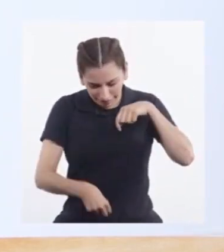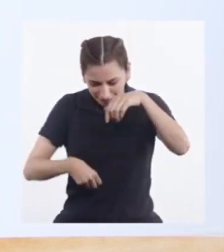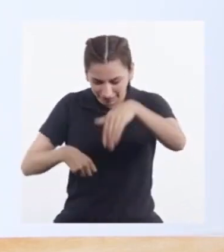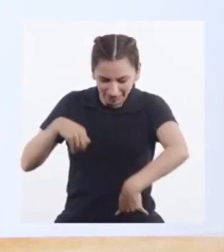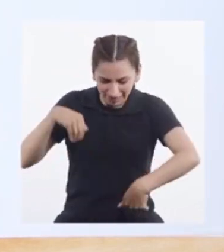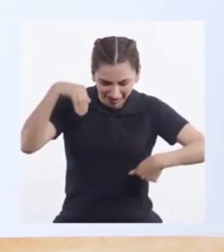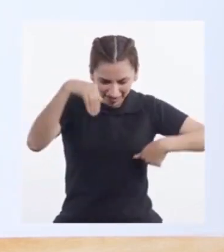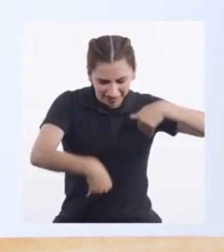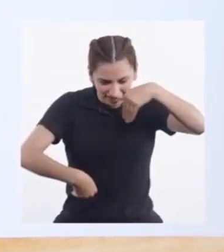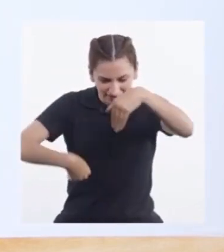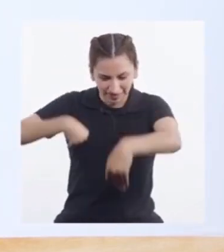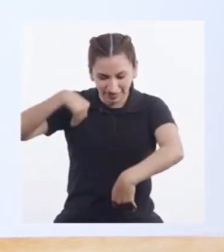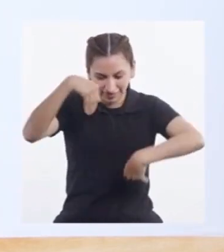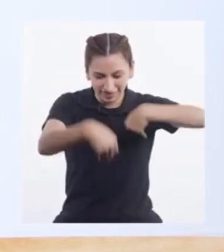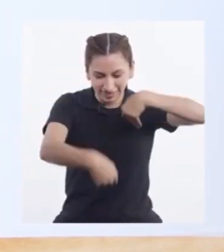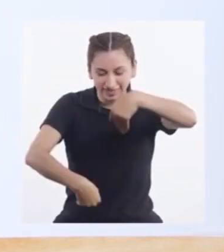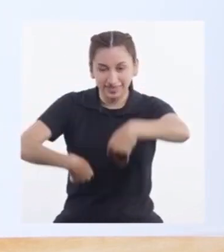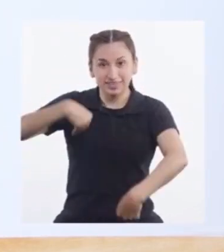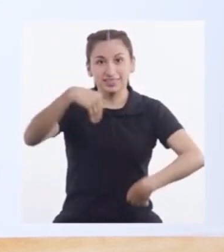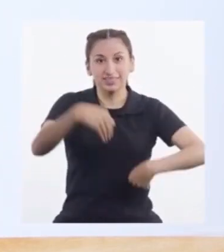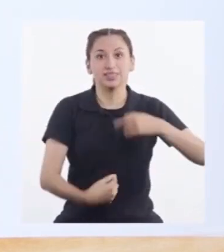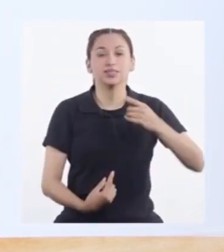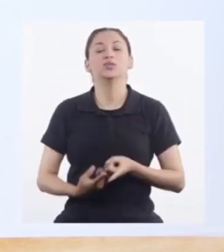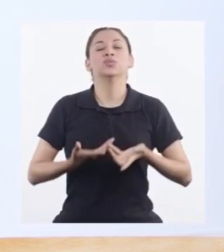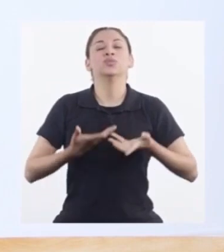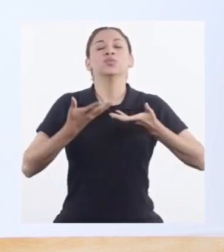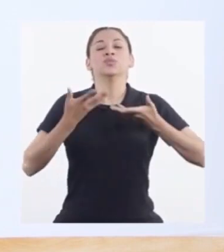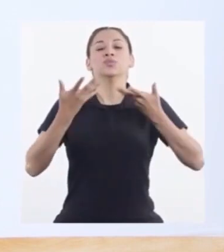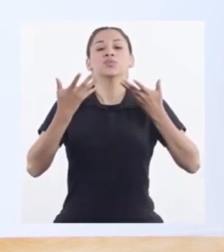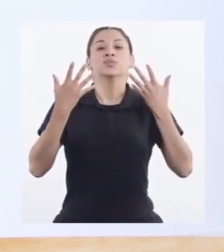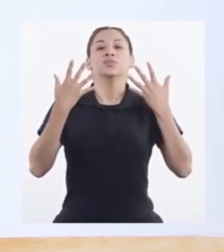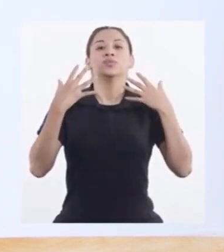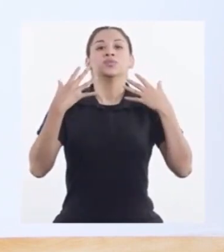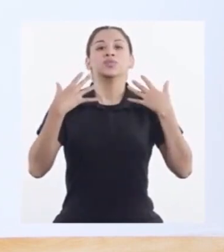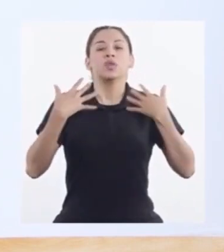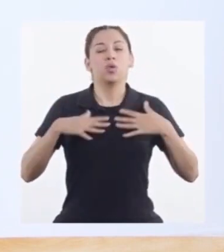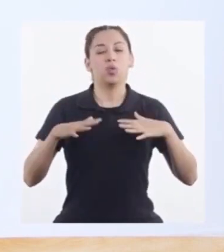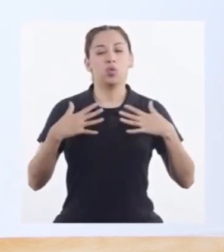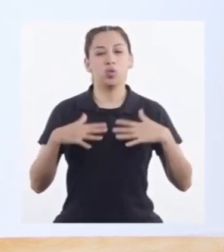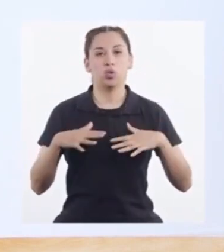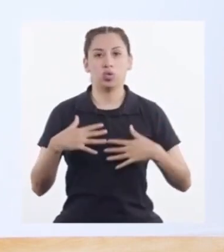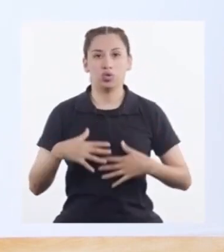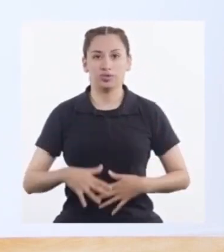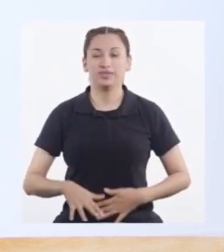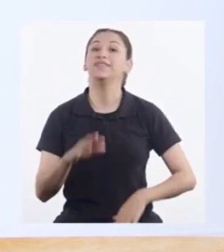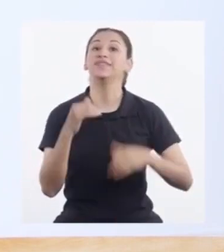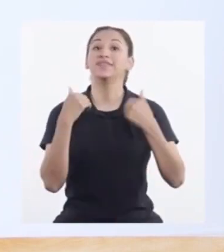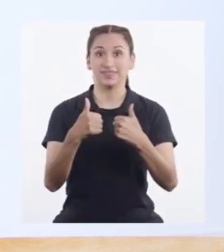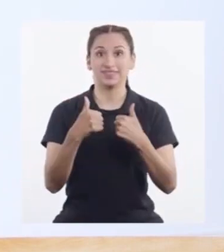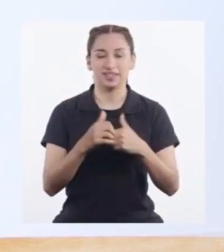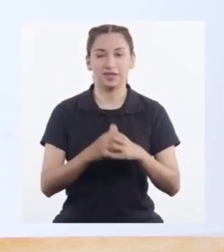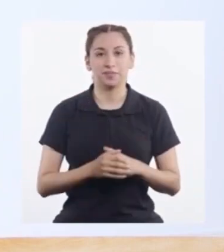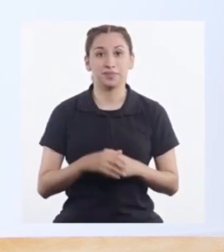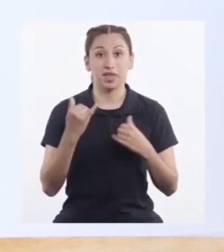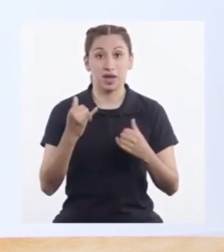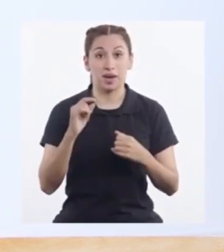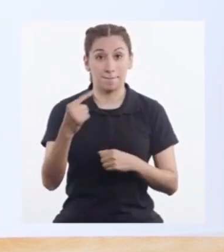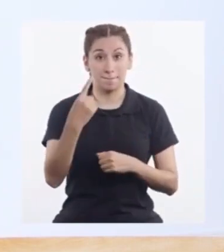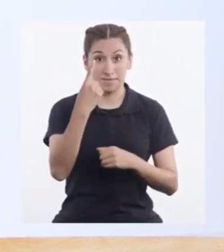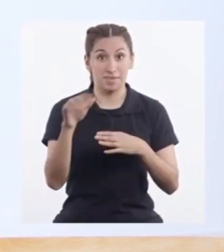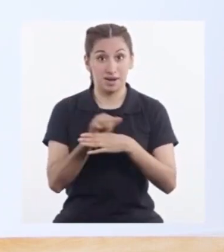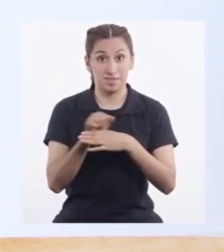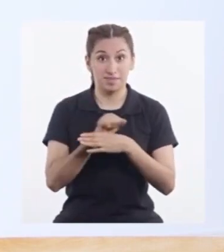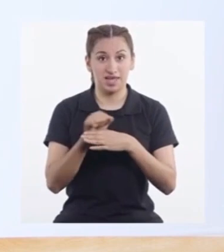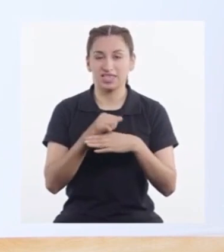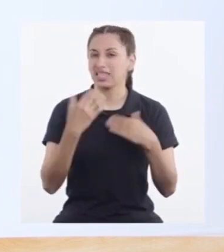abajo Abajo Abajo Y subo Suelto Excelente Para